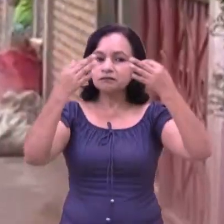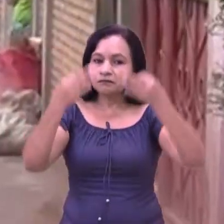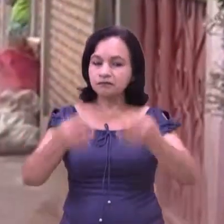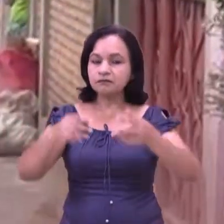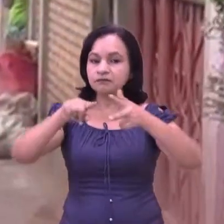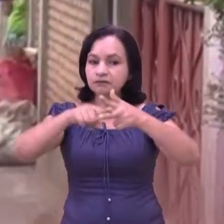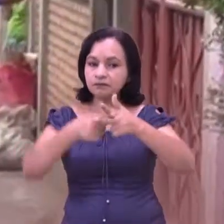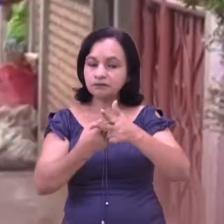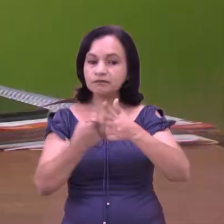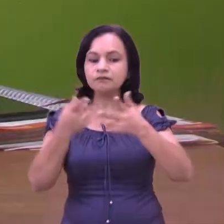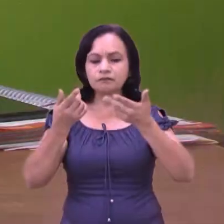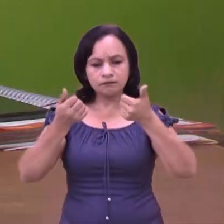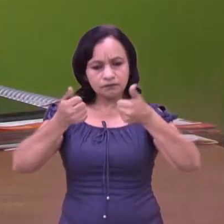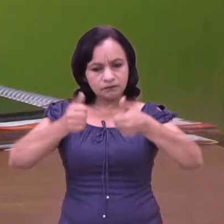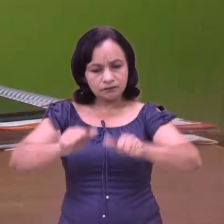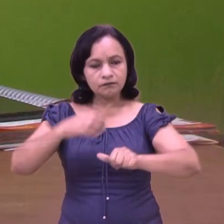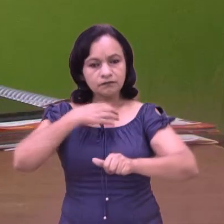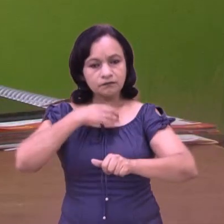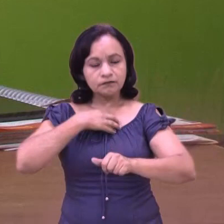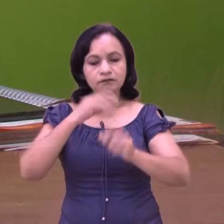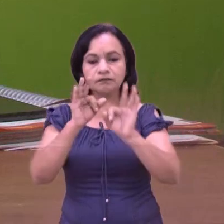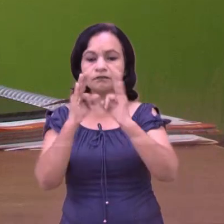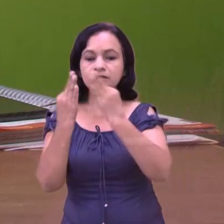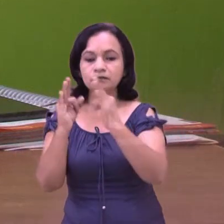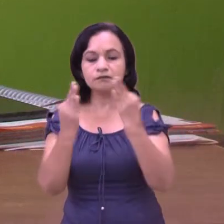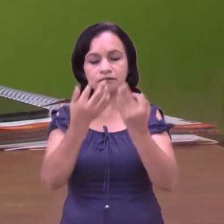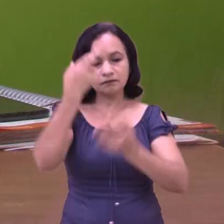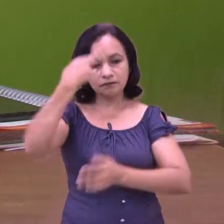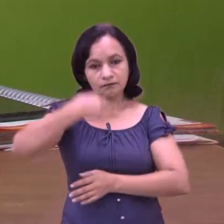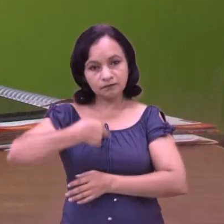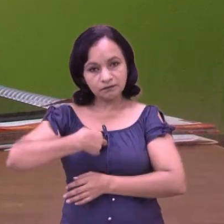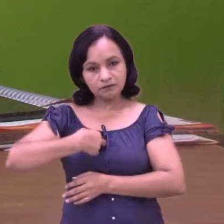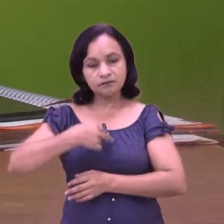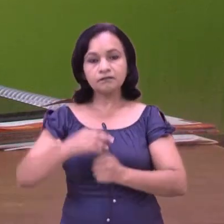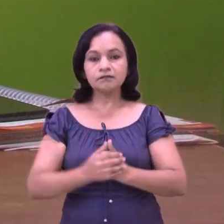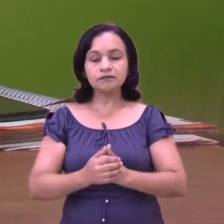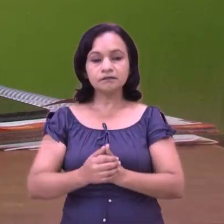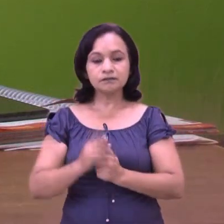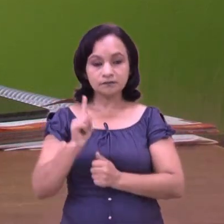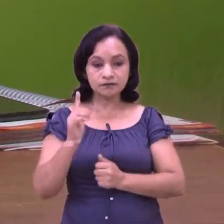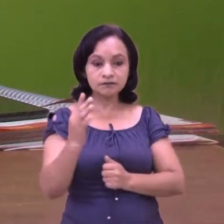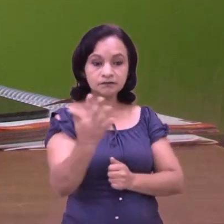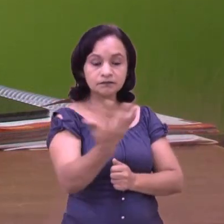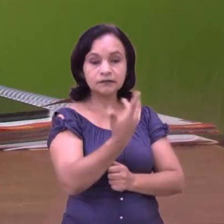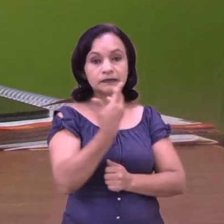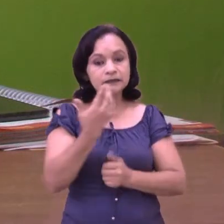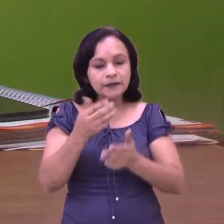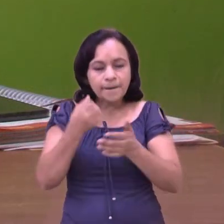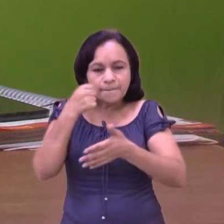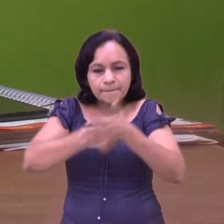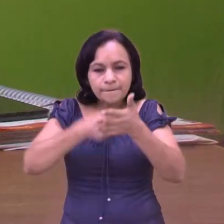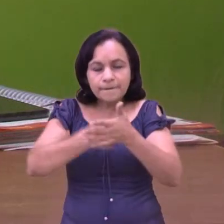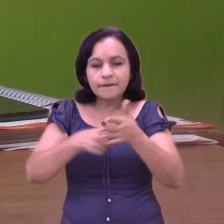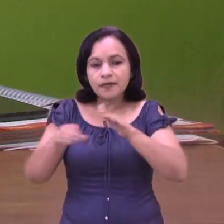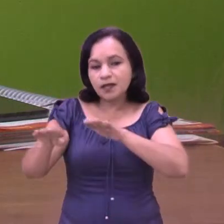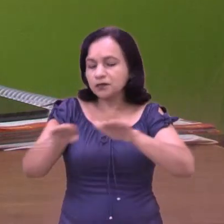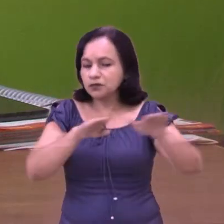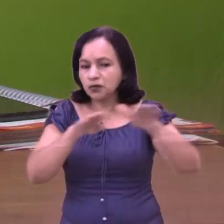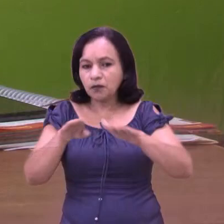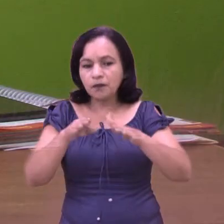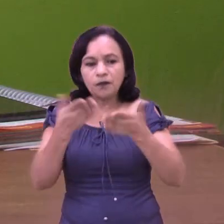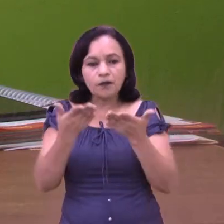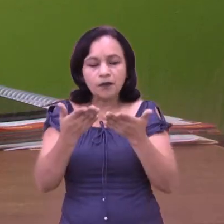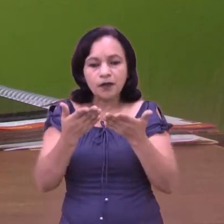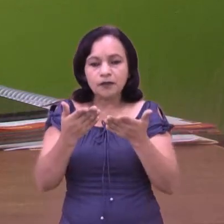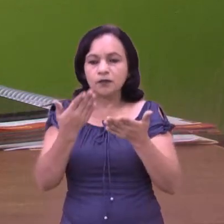y sus autoridades. Nosotros tenemos un gran reto, que es que no nos podemos bajar de la calidad de la atención y de lo que